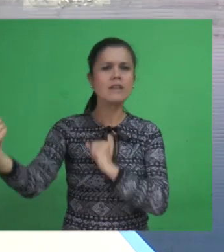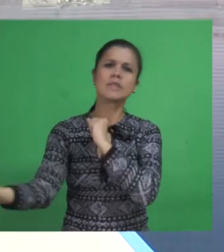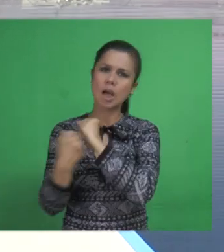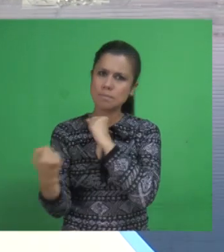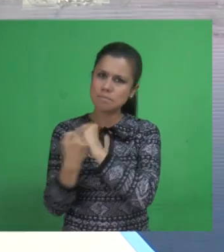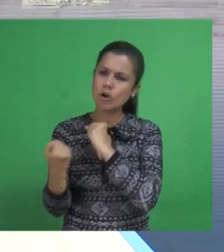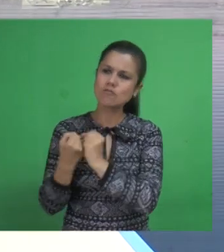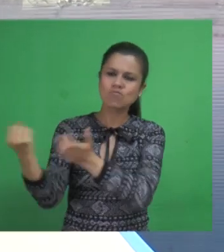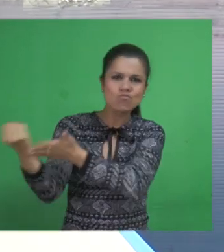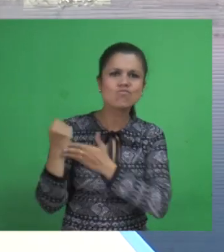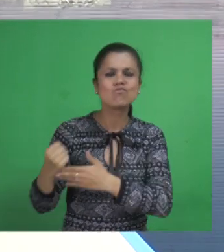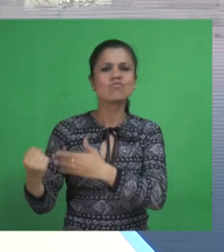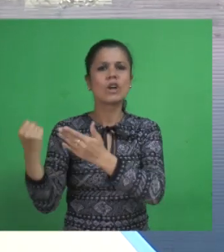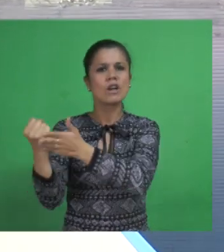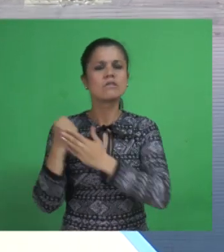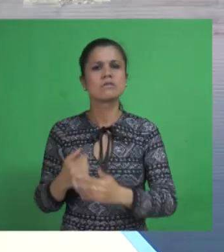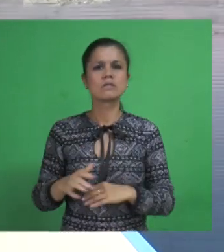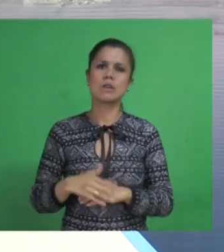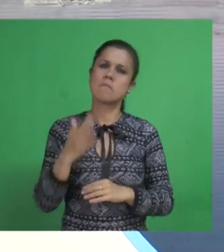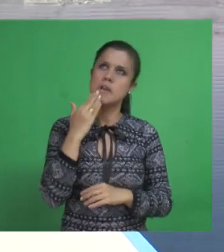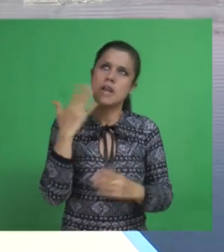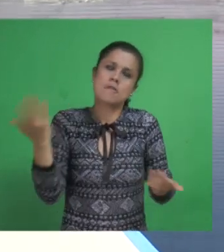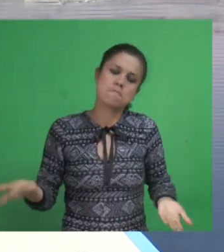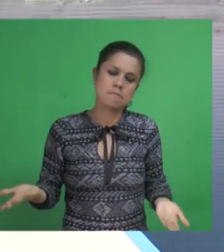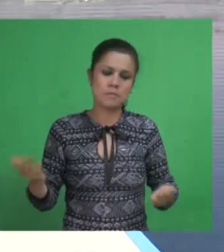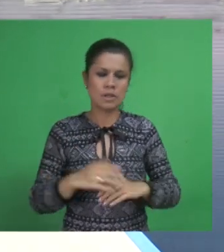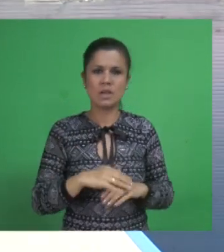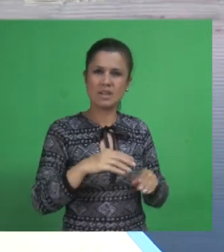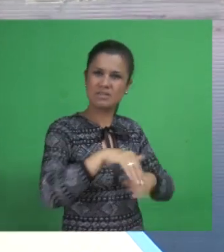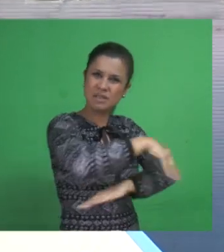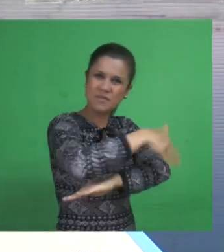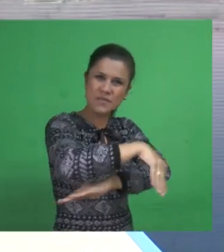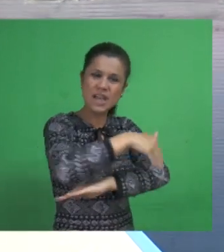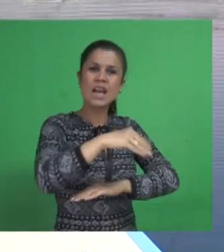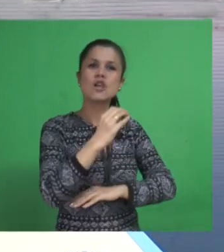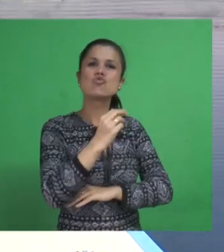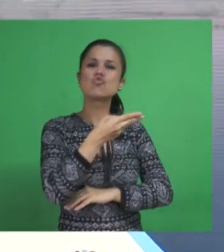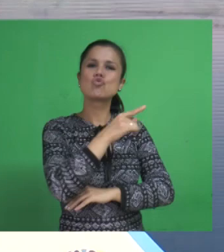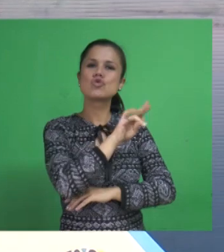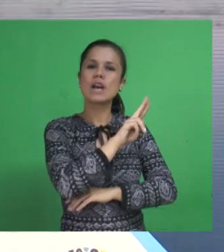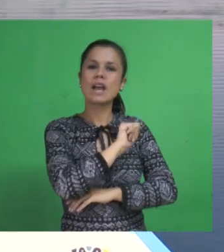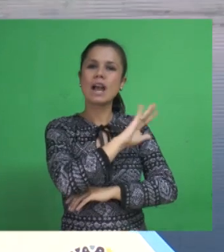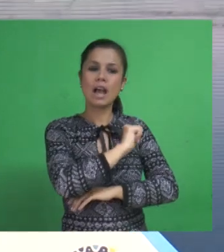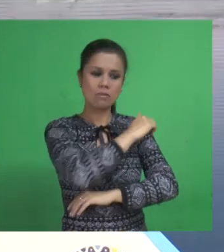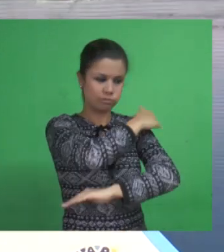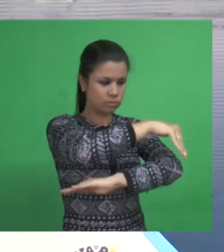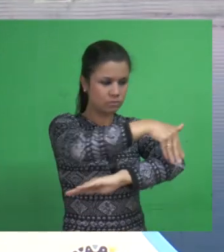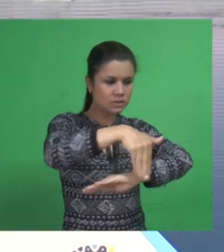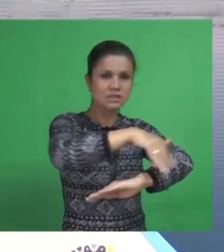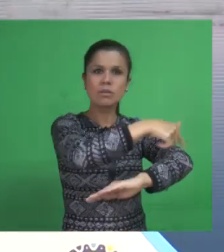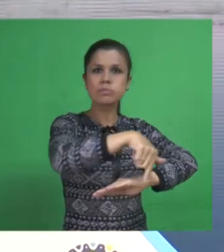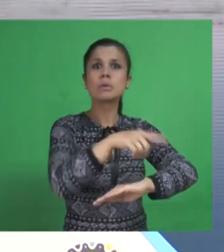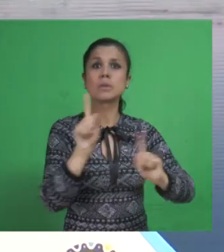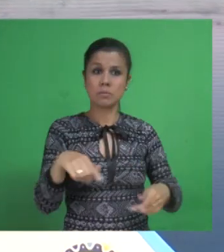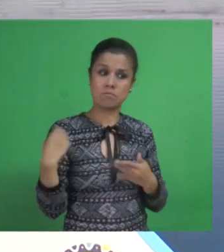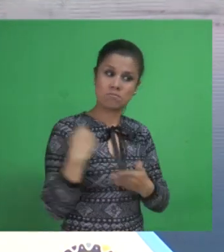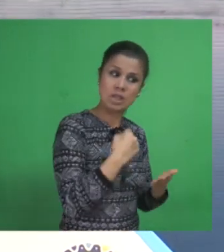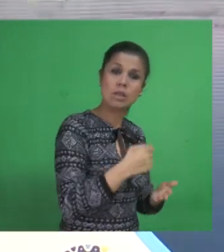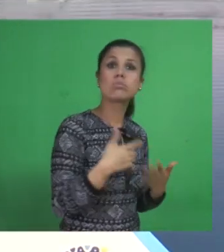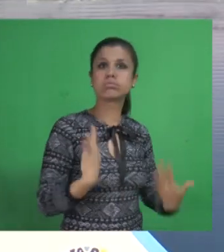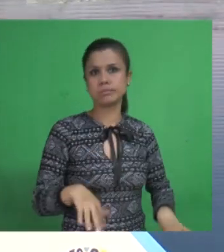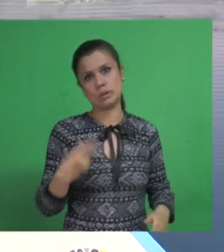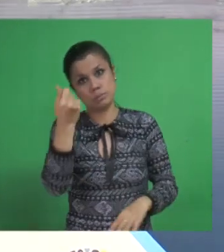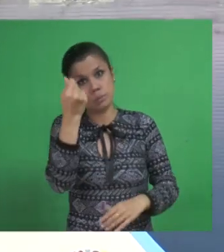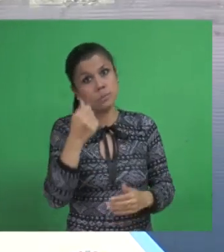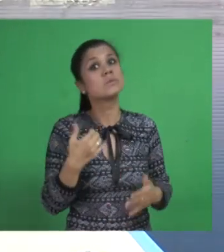gestado importantes recursos para nuestro municipio. Hablábamos del mejoramiento de la vía Chuzacá-Cibate, el puente de ingreso en el sector de Chuzacá. Son inversiones